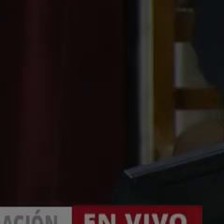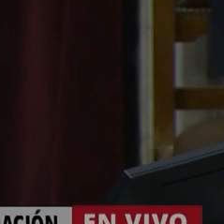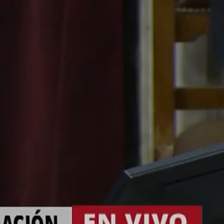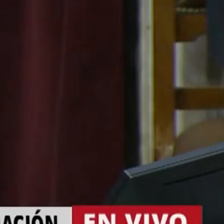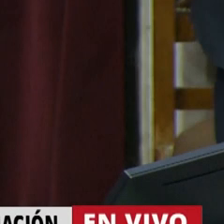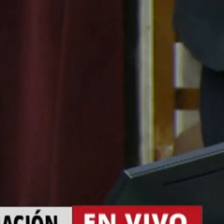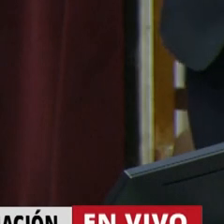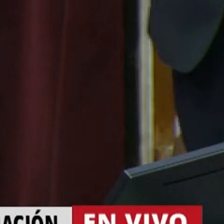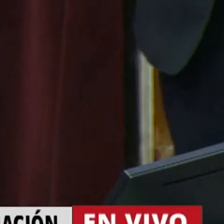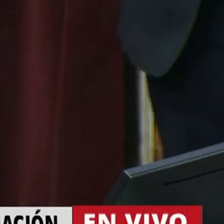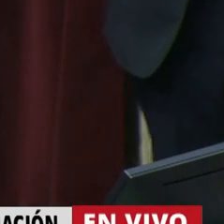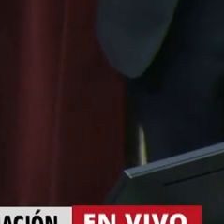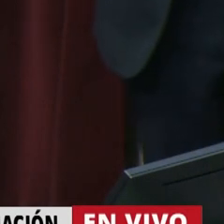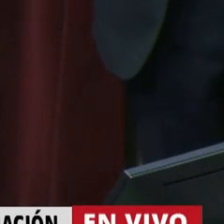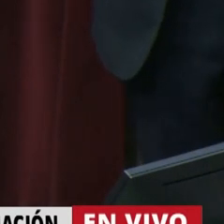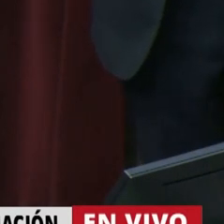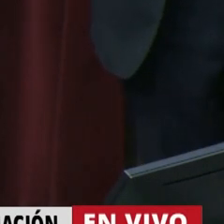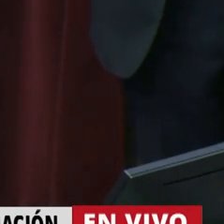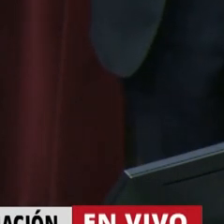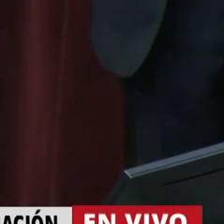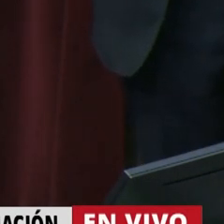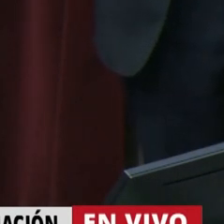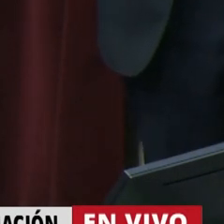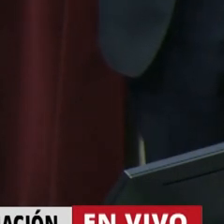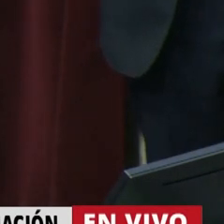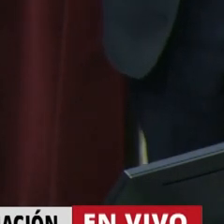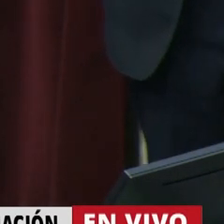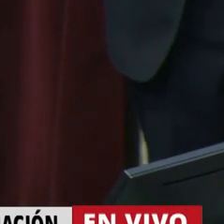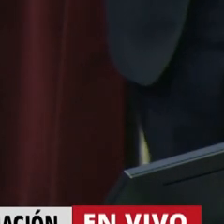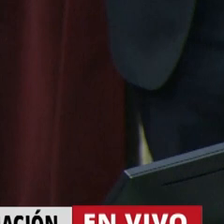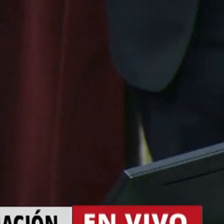En el uso de la palabra, el diputado Maximiliano Ferraro.